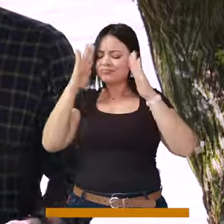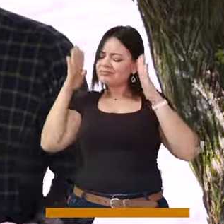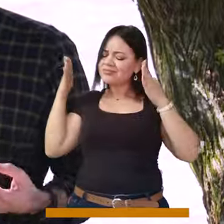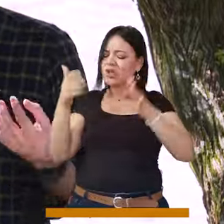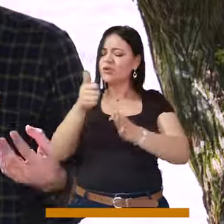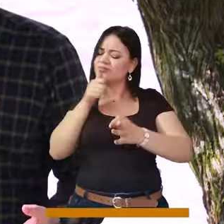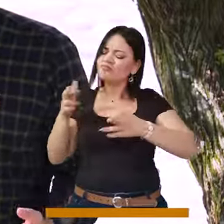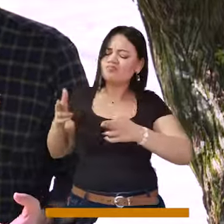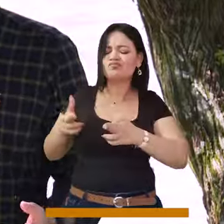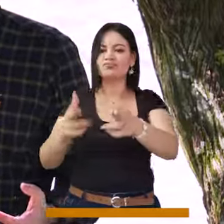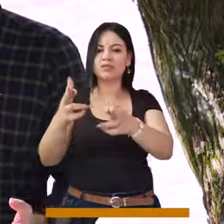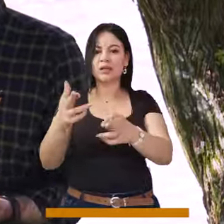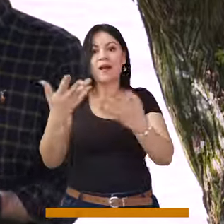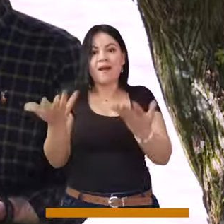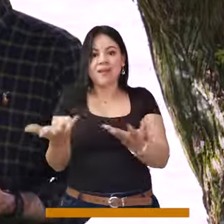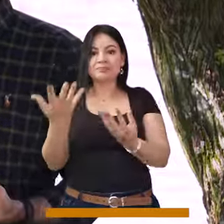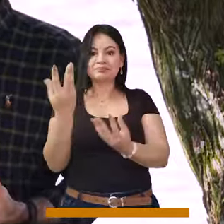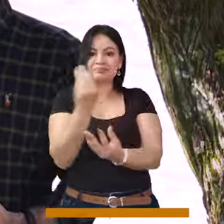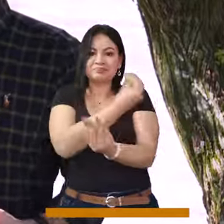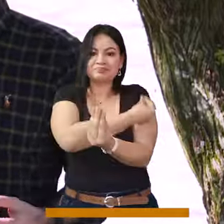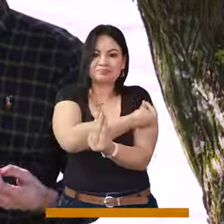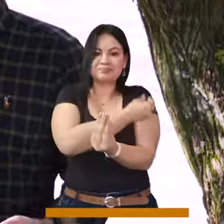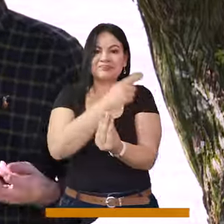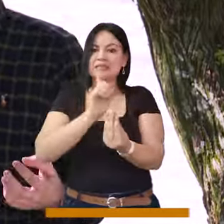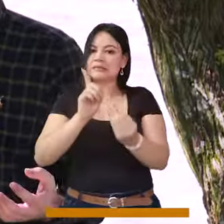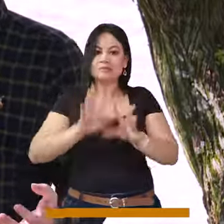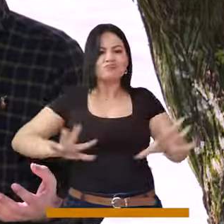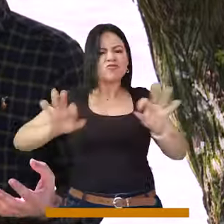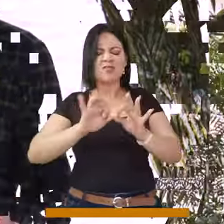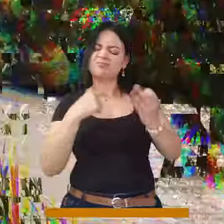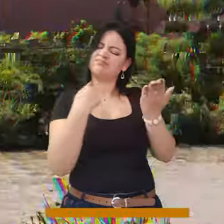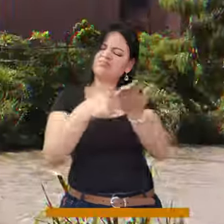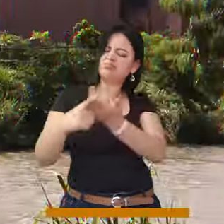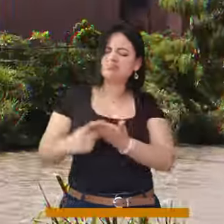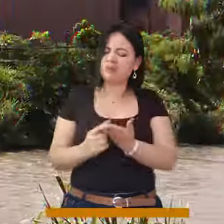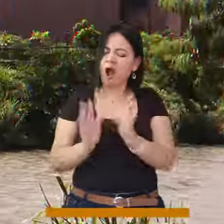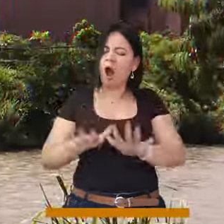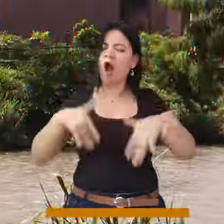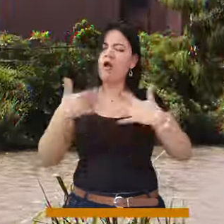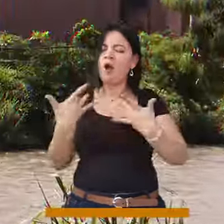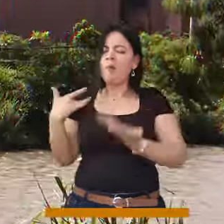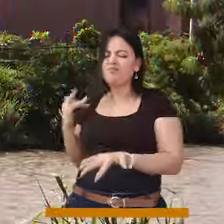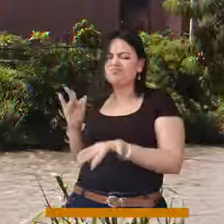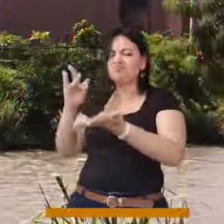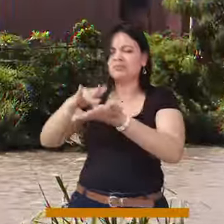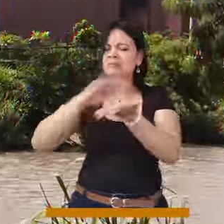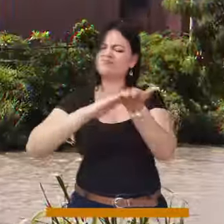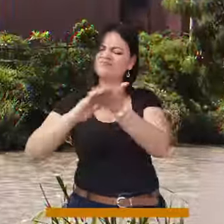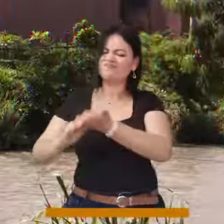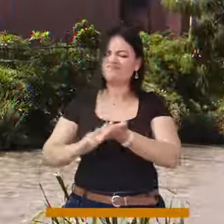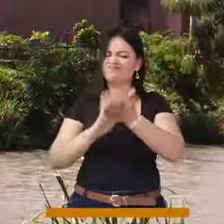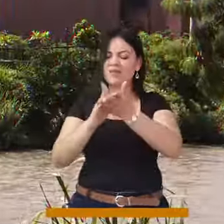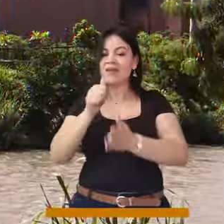por eso hicimos una comisión accidental que hoy está a puertas de dar resultados muy contundentes para poder intervenir el río Medellín.